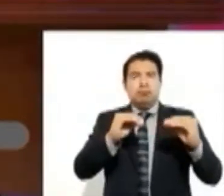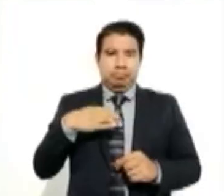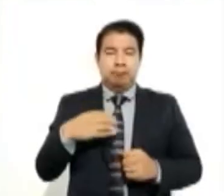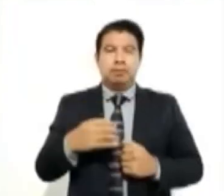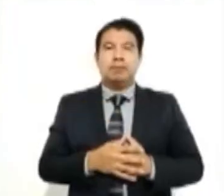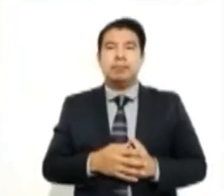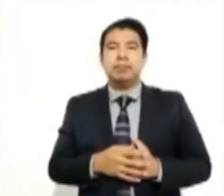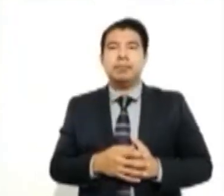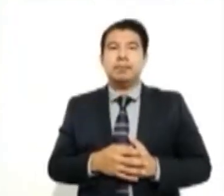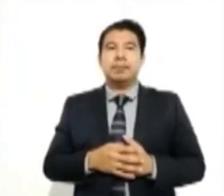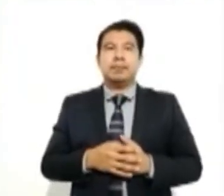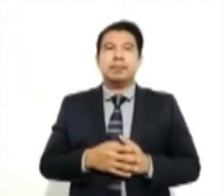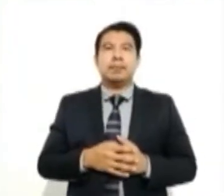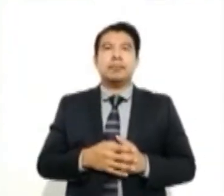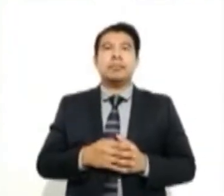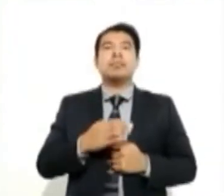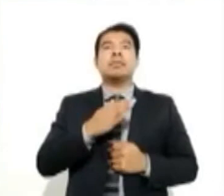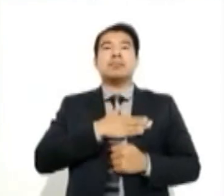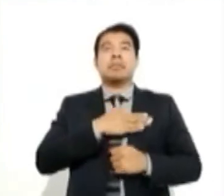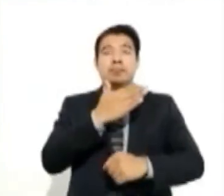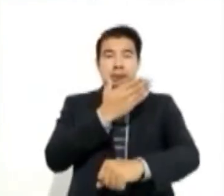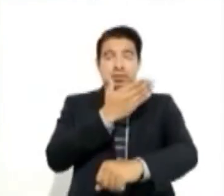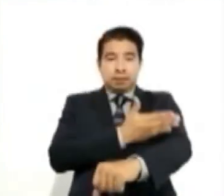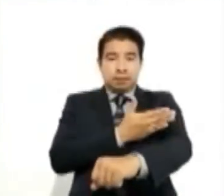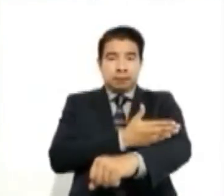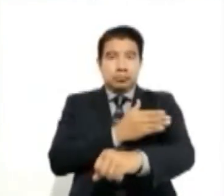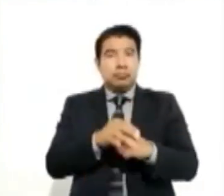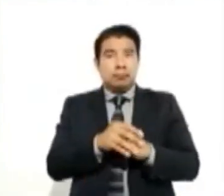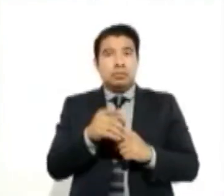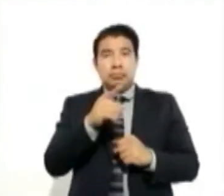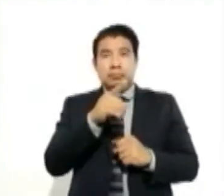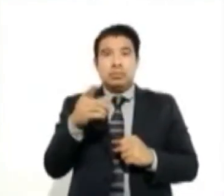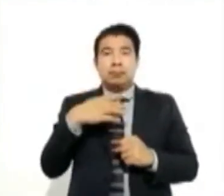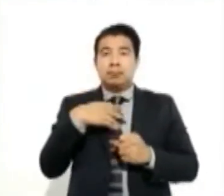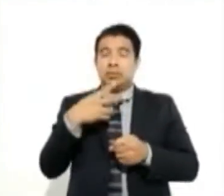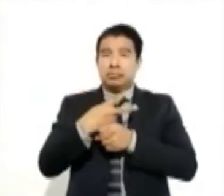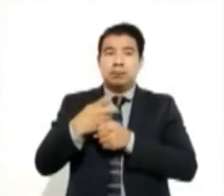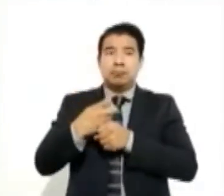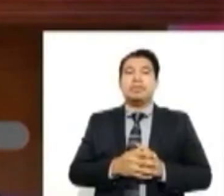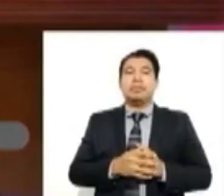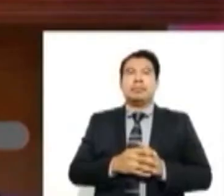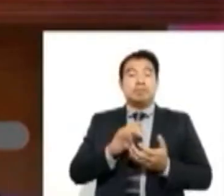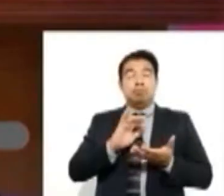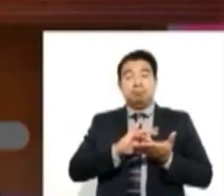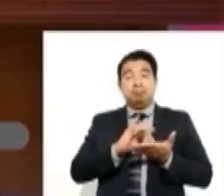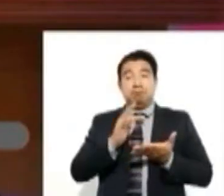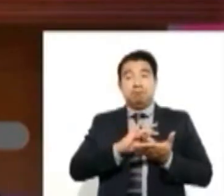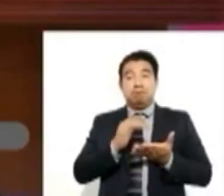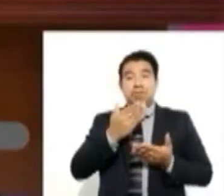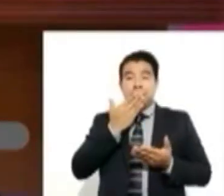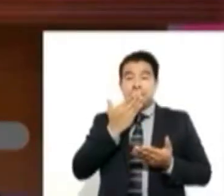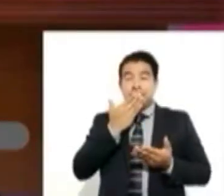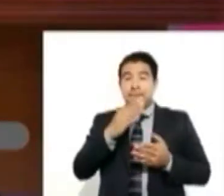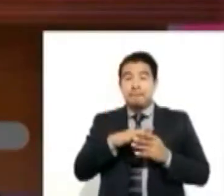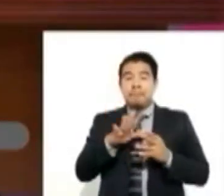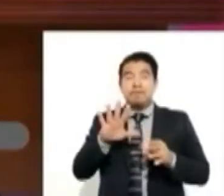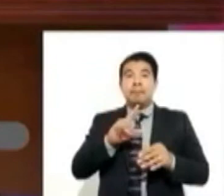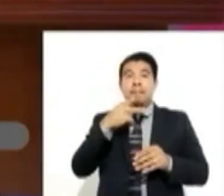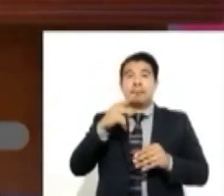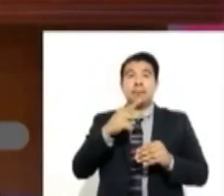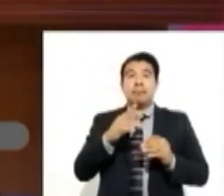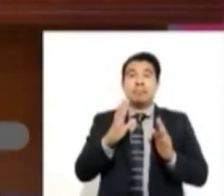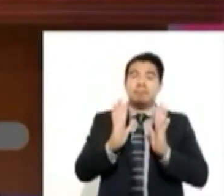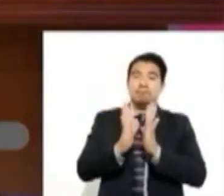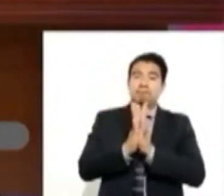Gutiérrez, evento en el que Francisco Rojas Toledo, candidato de Movimiento Ciudadano, Willy Ochoa Gallegos de la